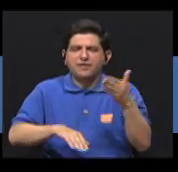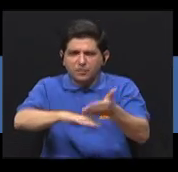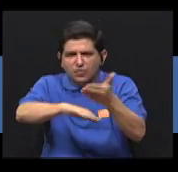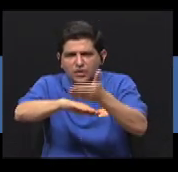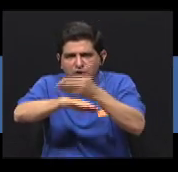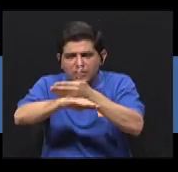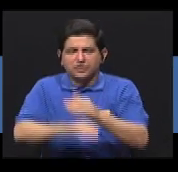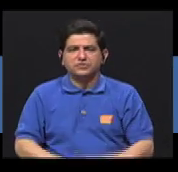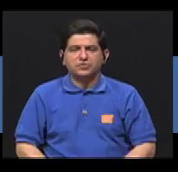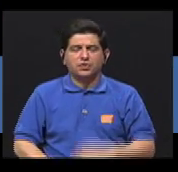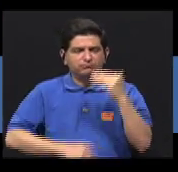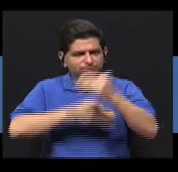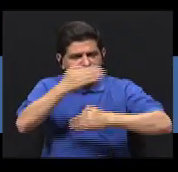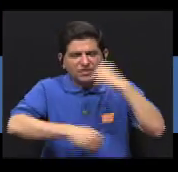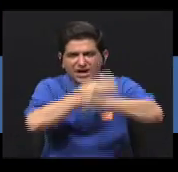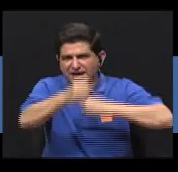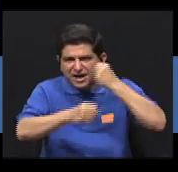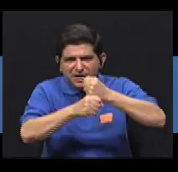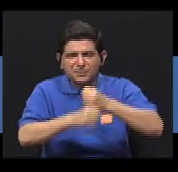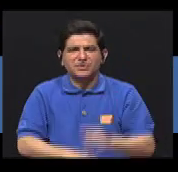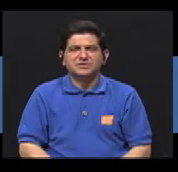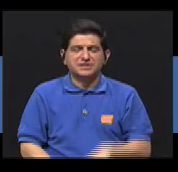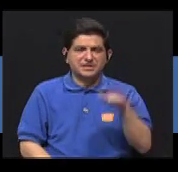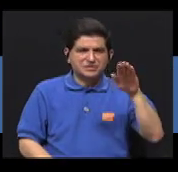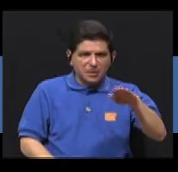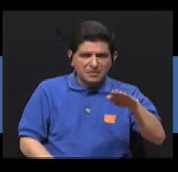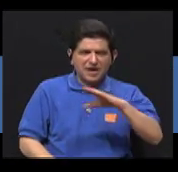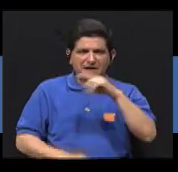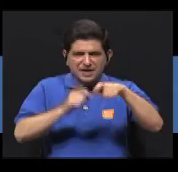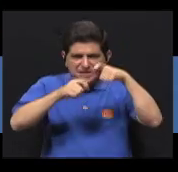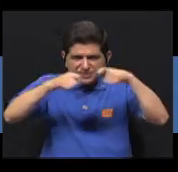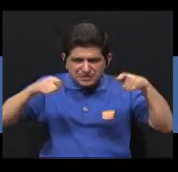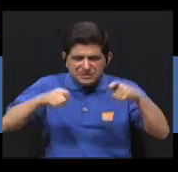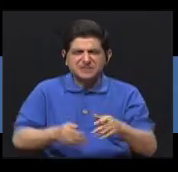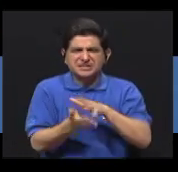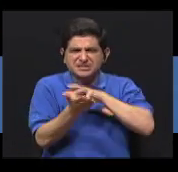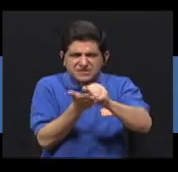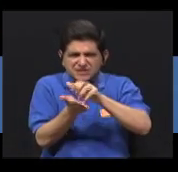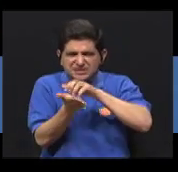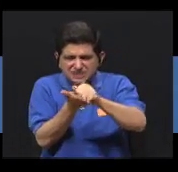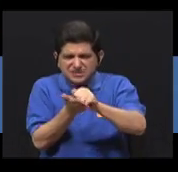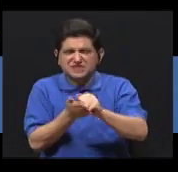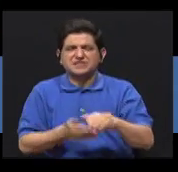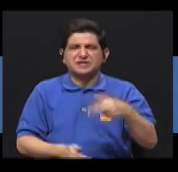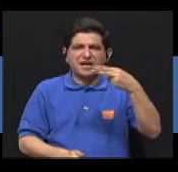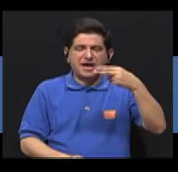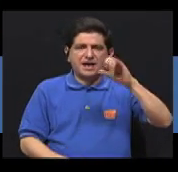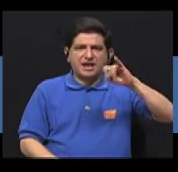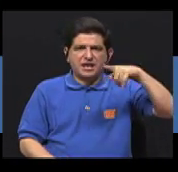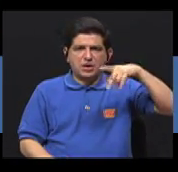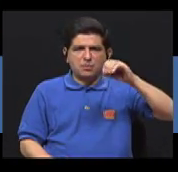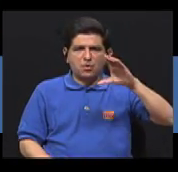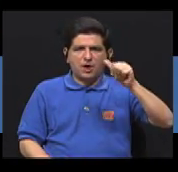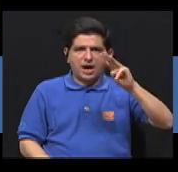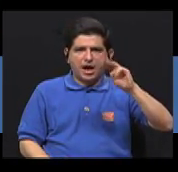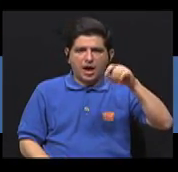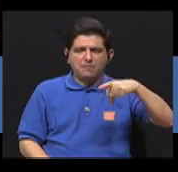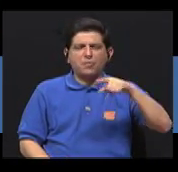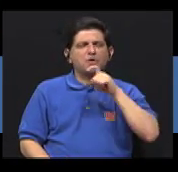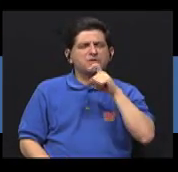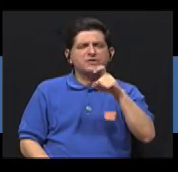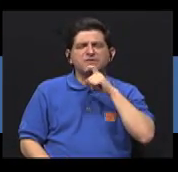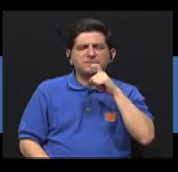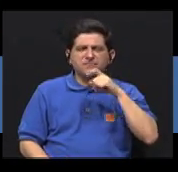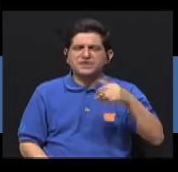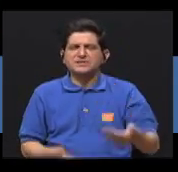Con el paso de los años, las placas y ovillos destruyen lentamente el hipocampo, haciendo más difícil